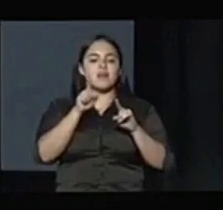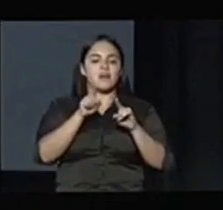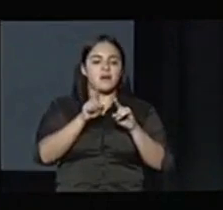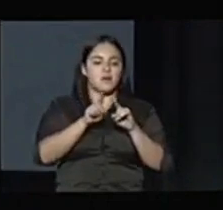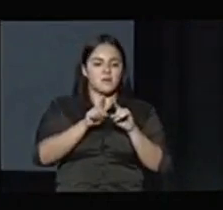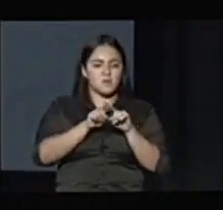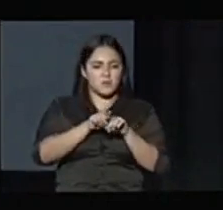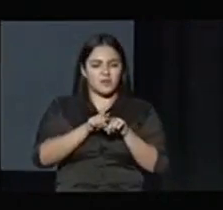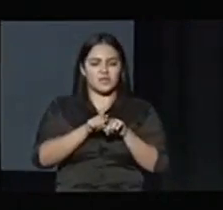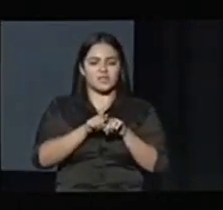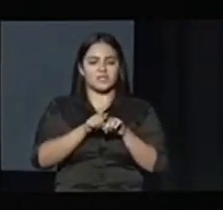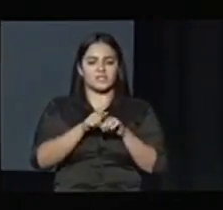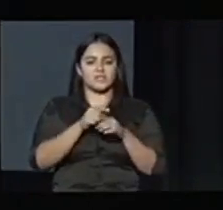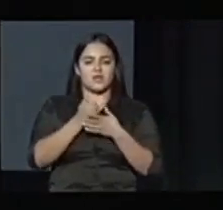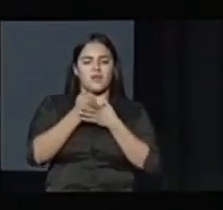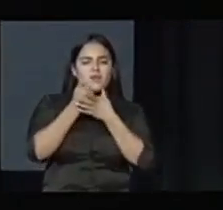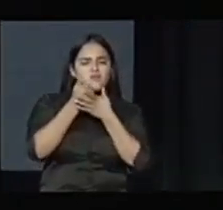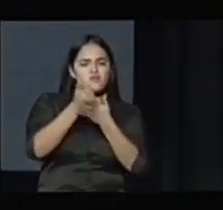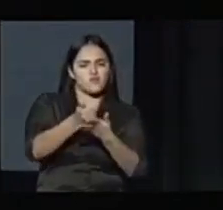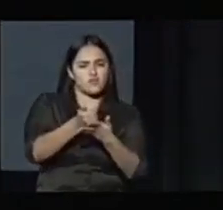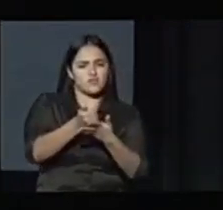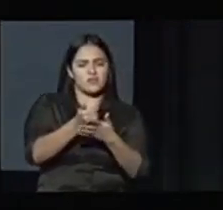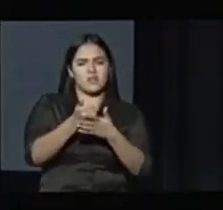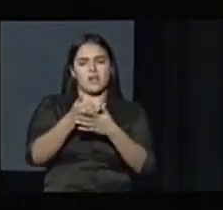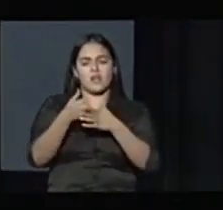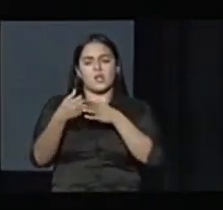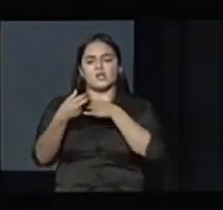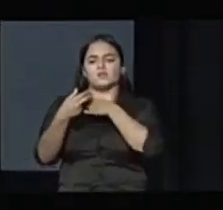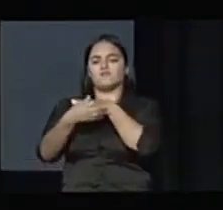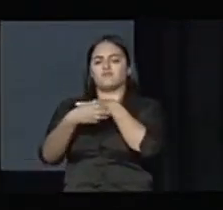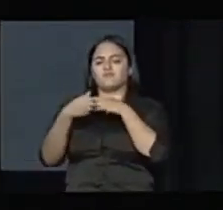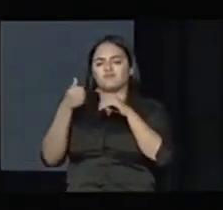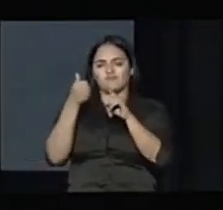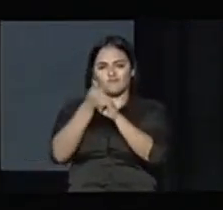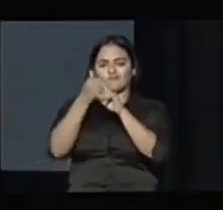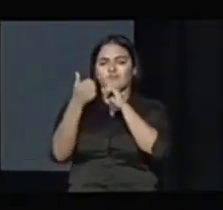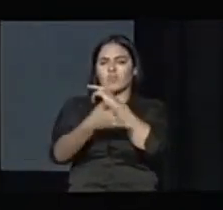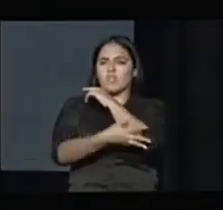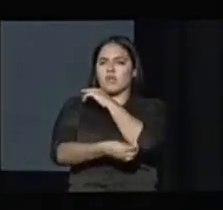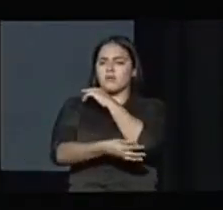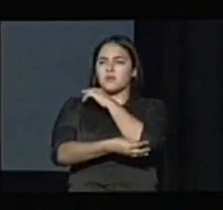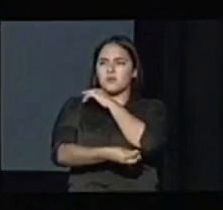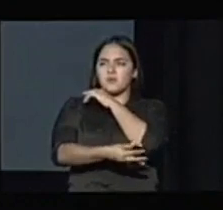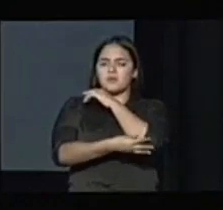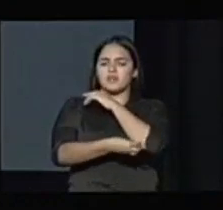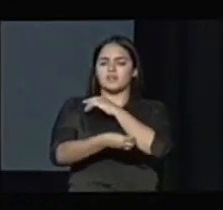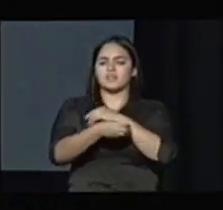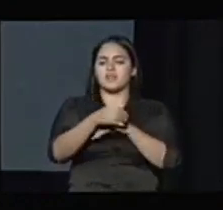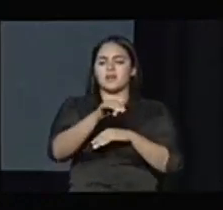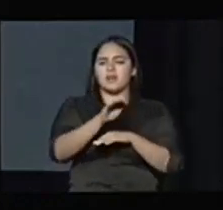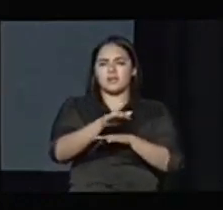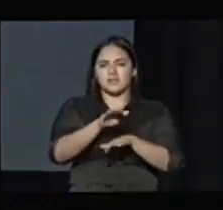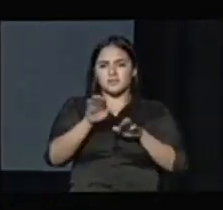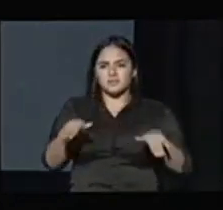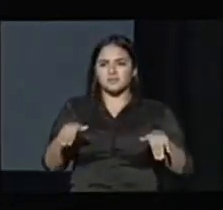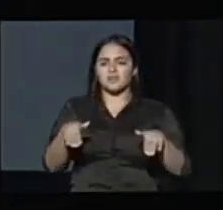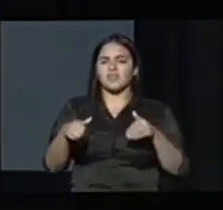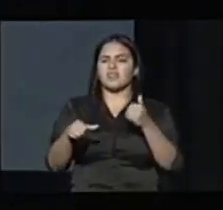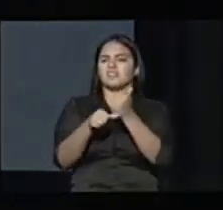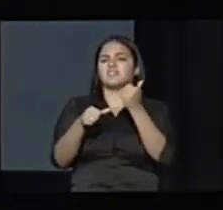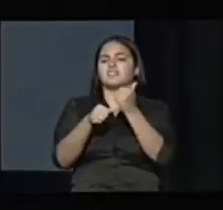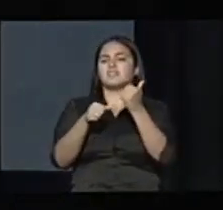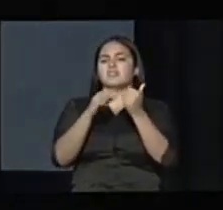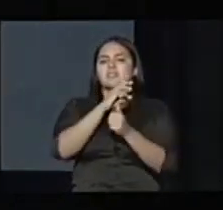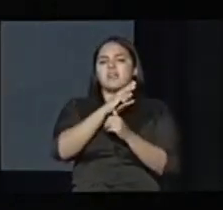menos afortunados atacar la pobreza infantil y sus causantes proveer asistencia a madres